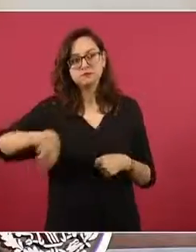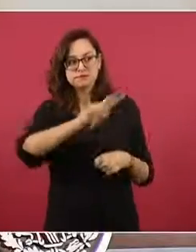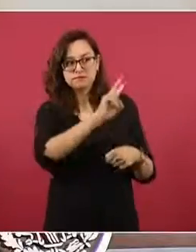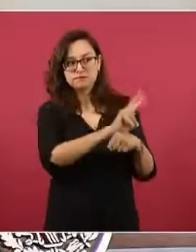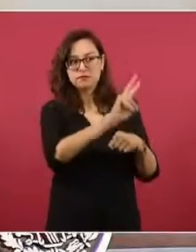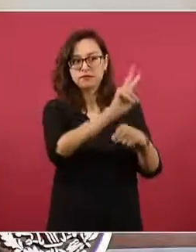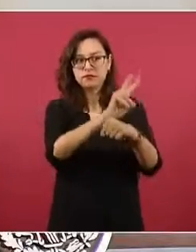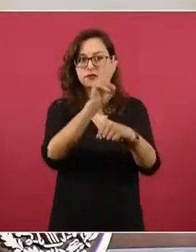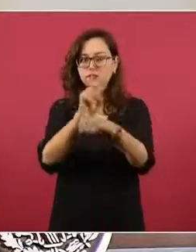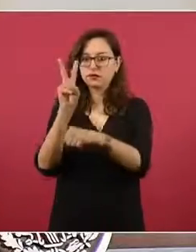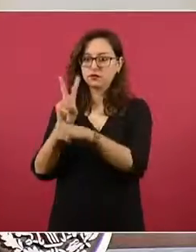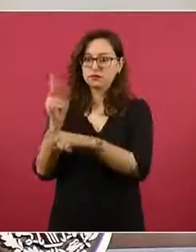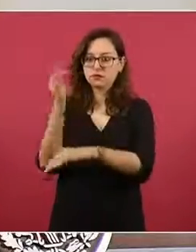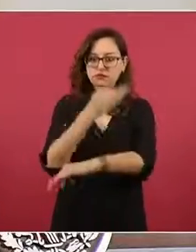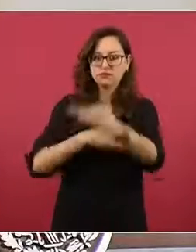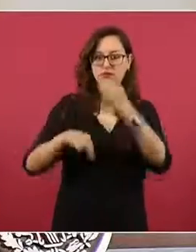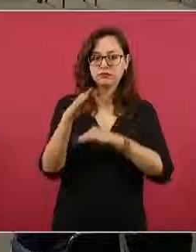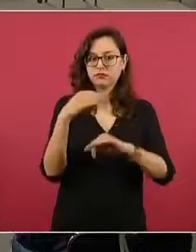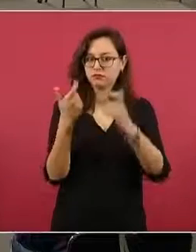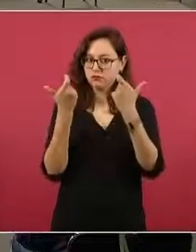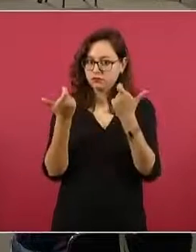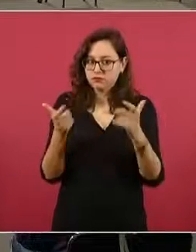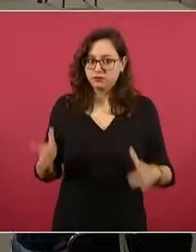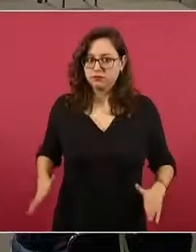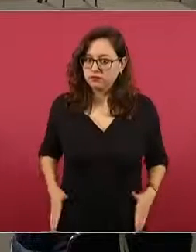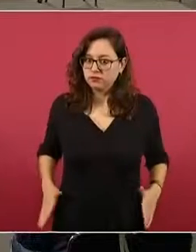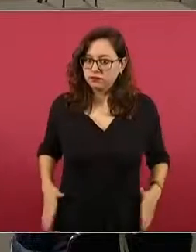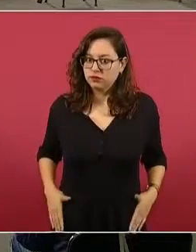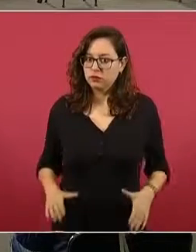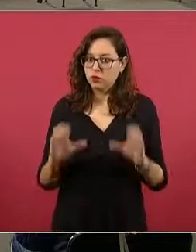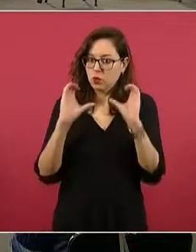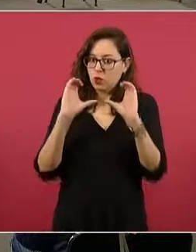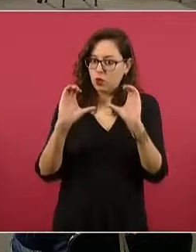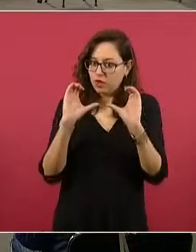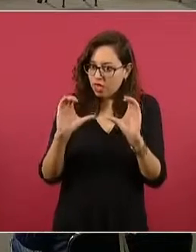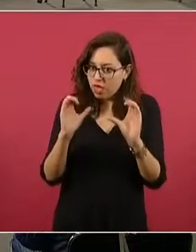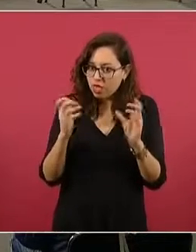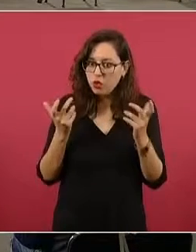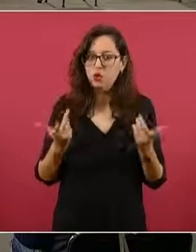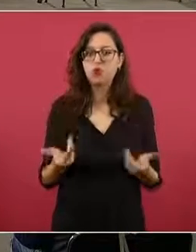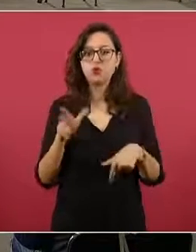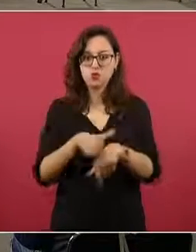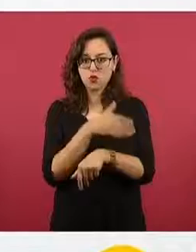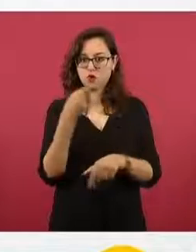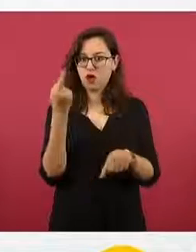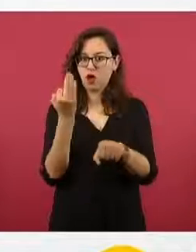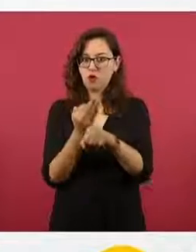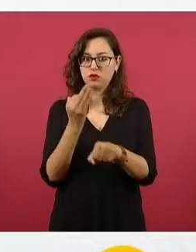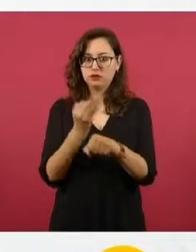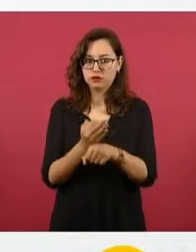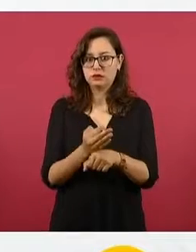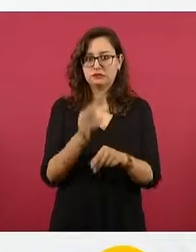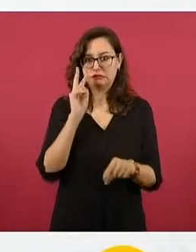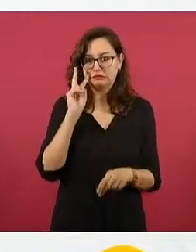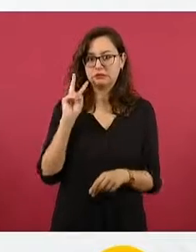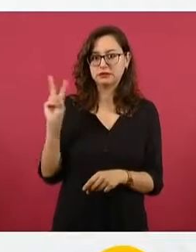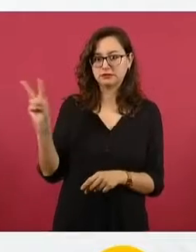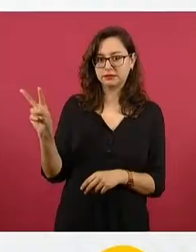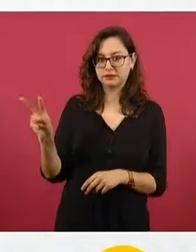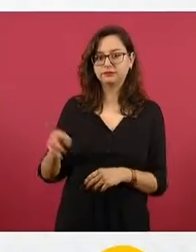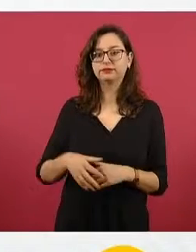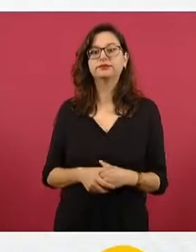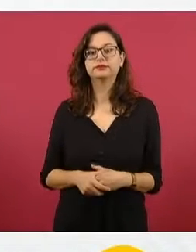ello cuidemos tu bolsillo ante esta situación internacional de presión inflacionaria. El nuevo